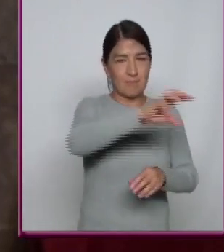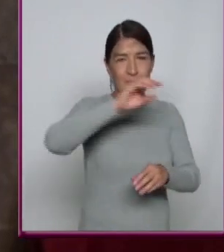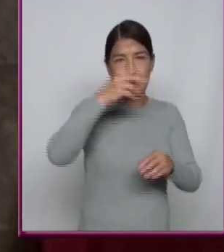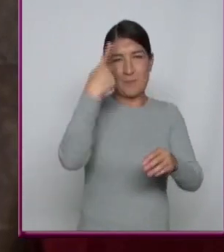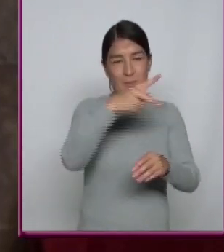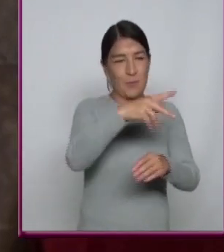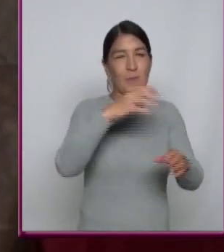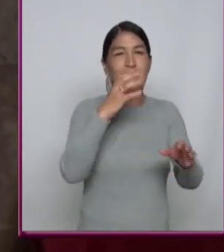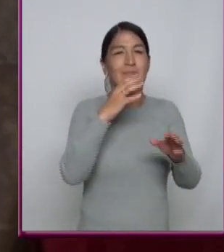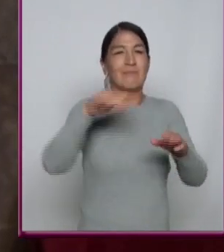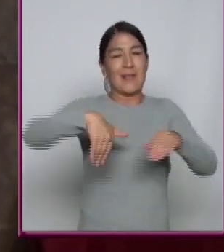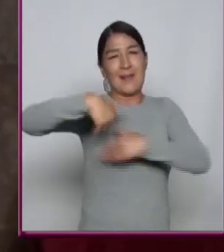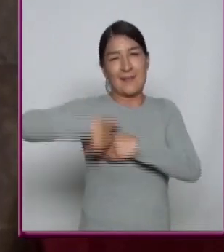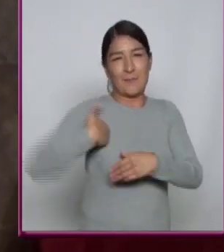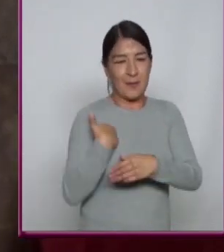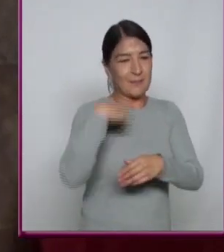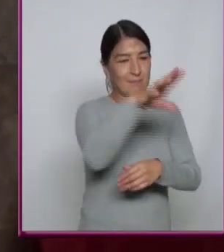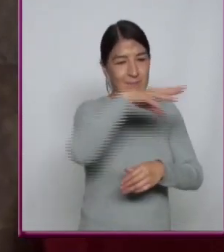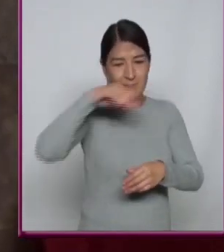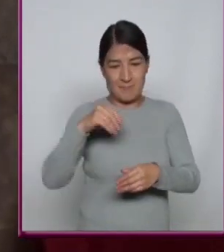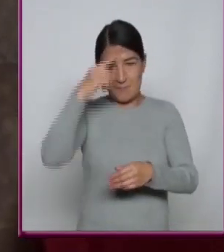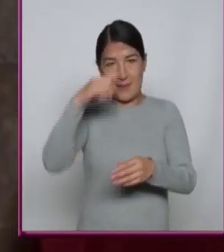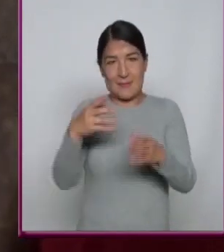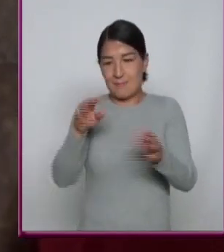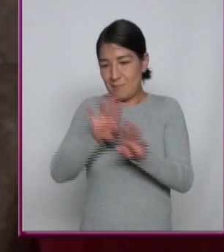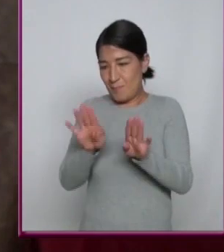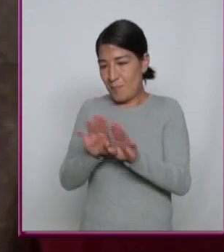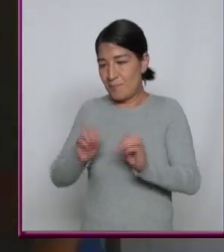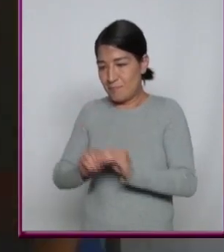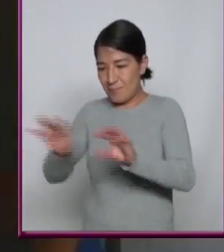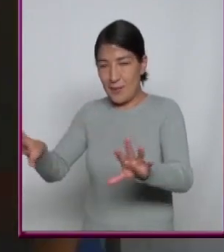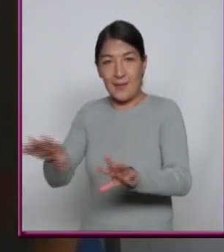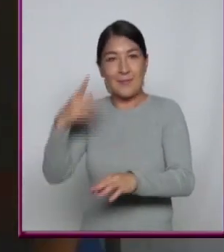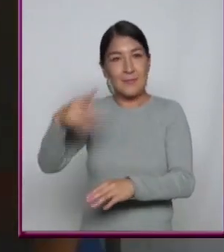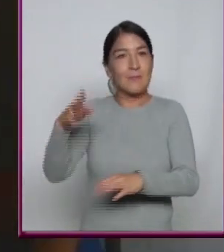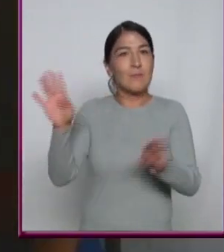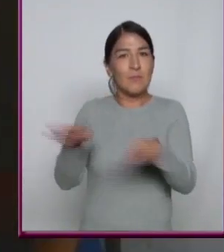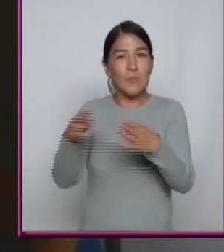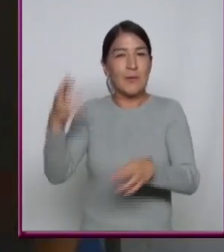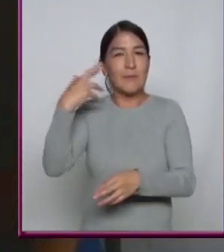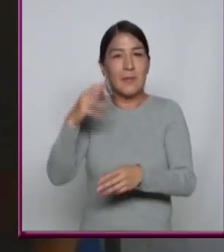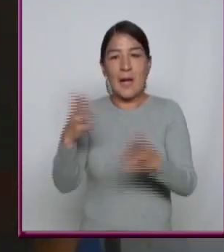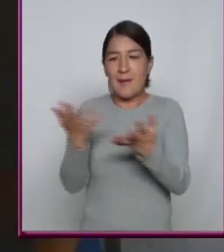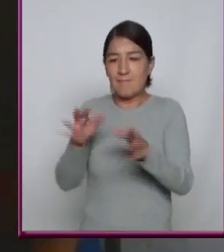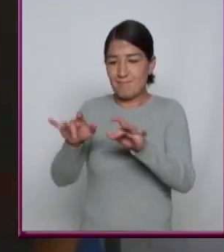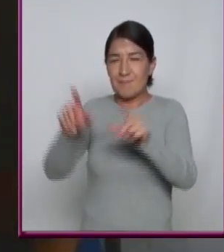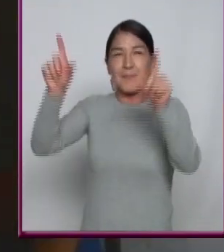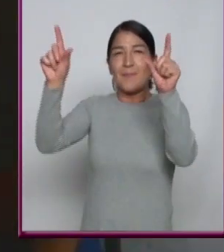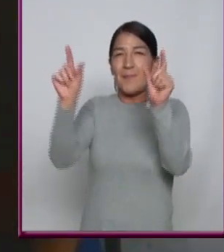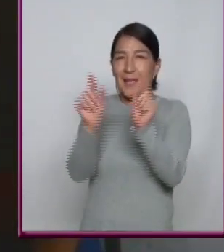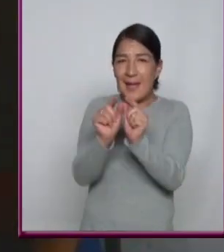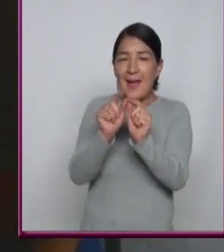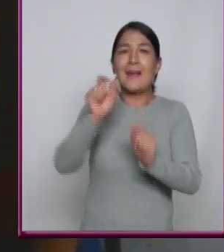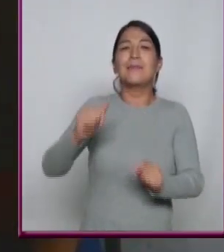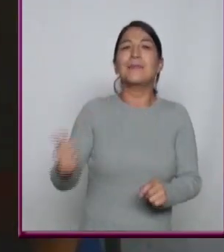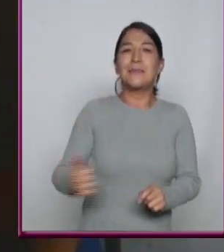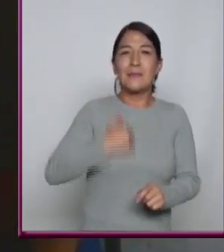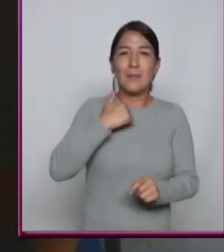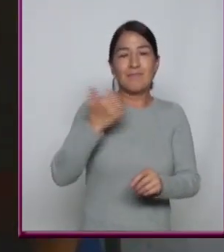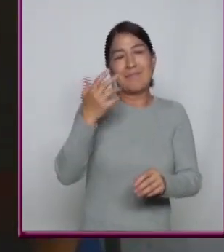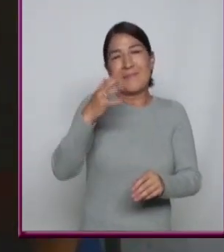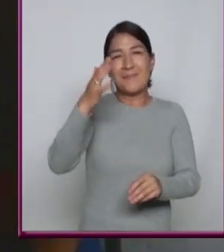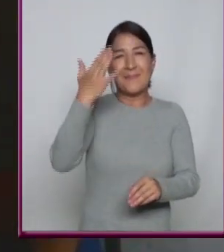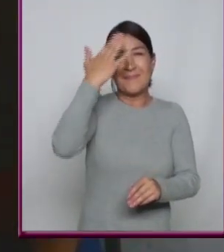Descomprimido O muy grande De audio Y hacerlo Más pequeño Aprovechando Algunos